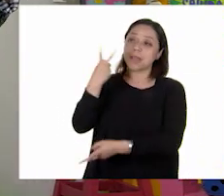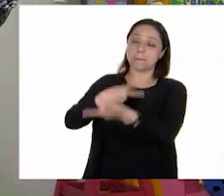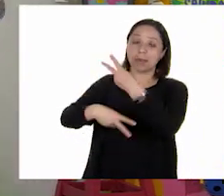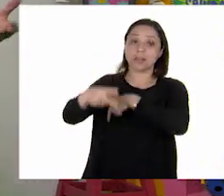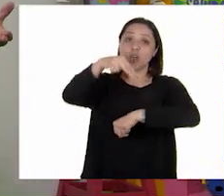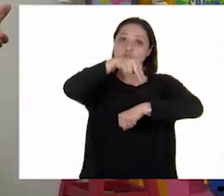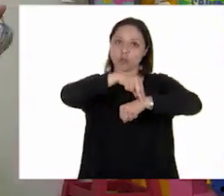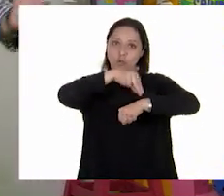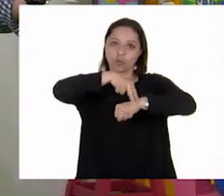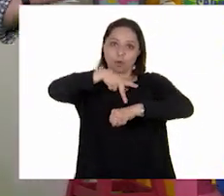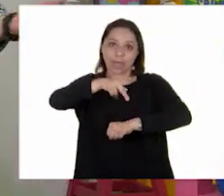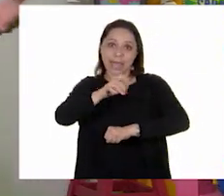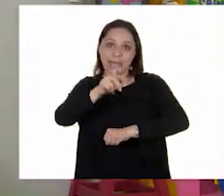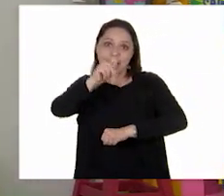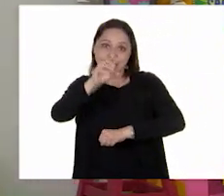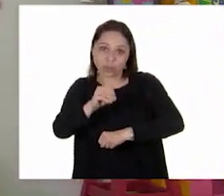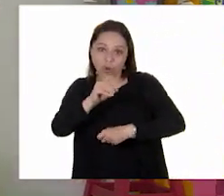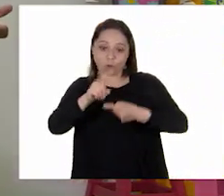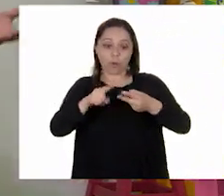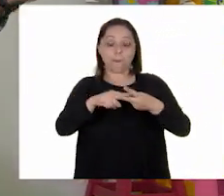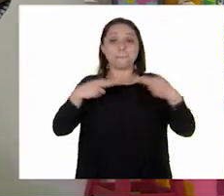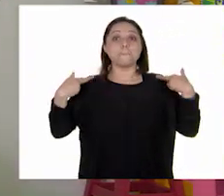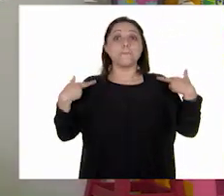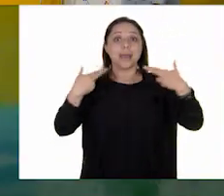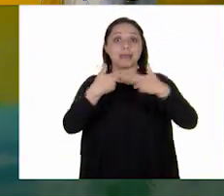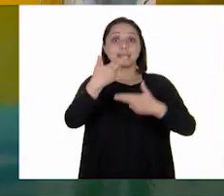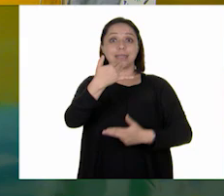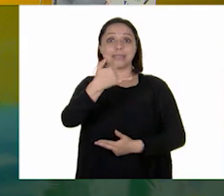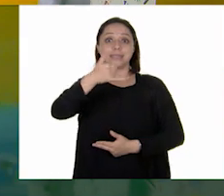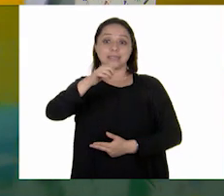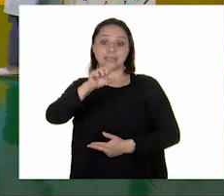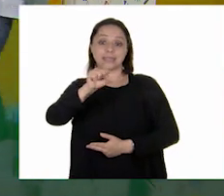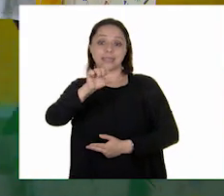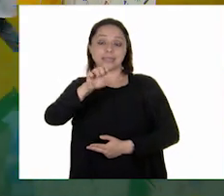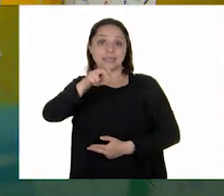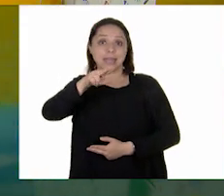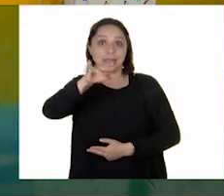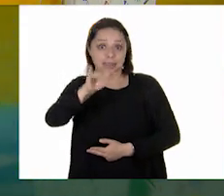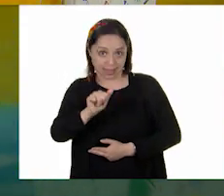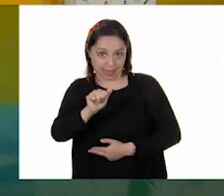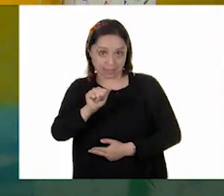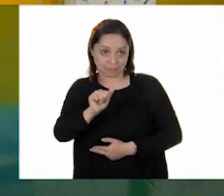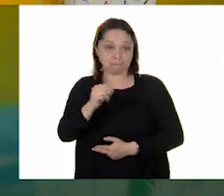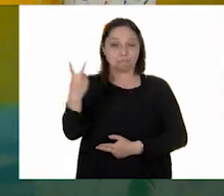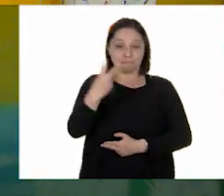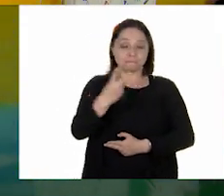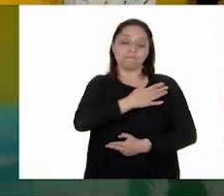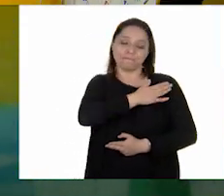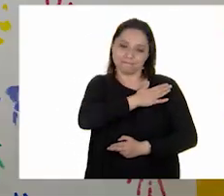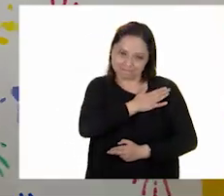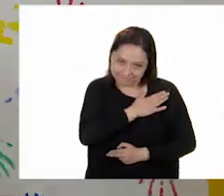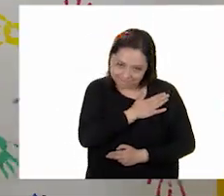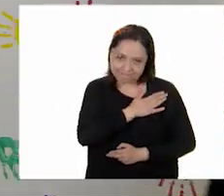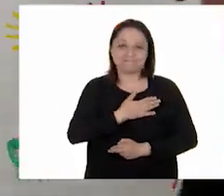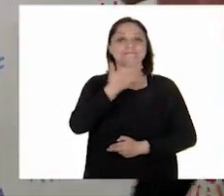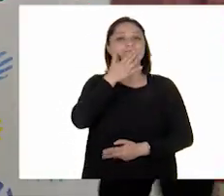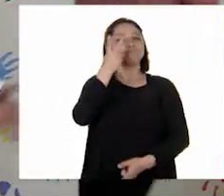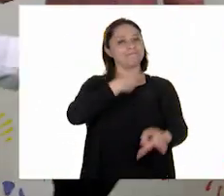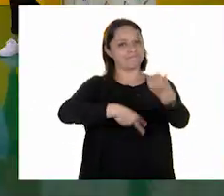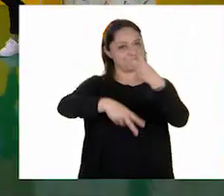doctora Keto y a la maestra Yesenia. Y por supuesto, nos saludamos con la mano en el corazón. ¡Bienvenidas!